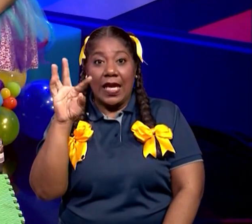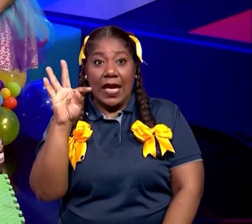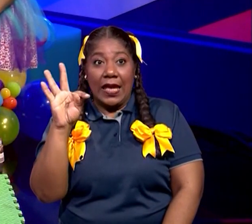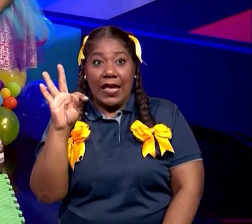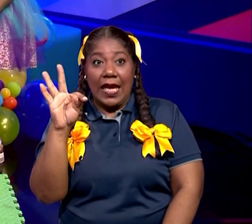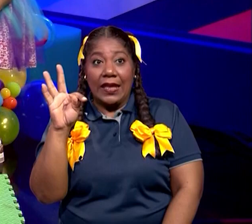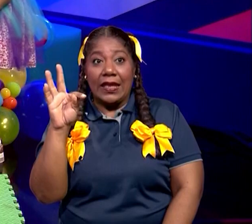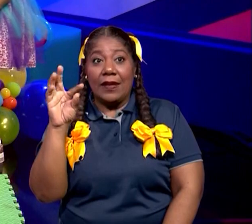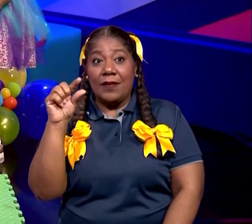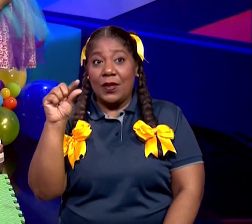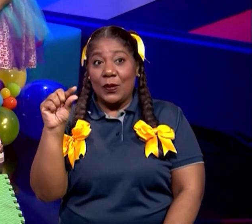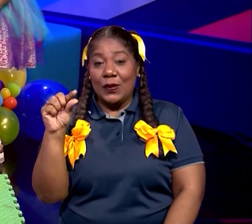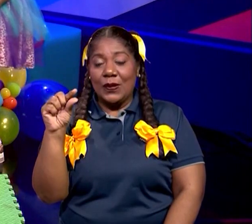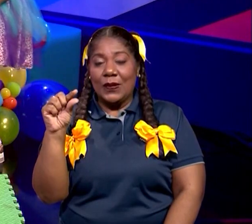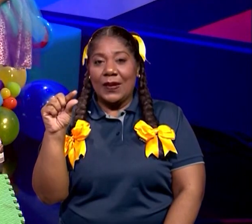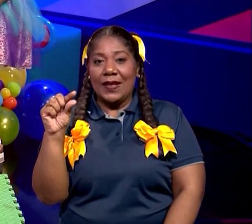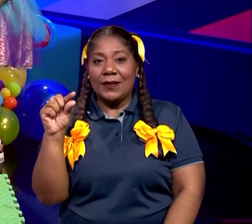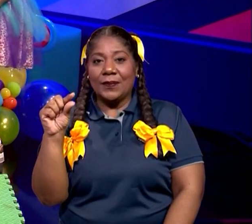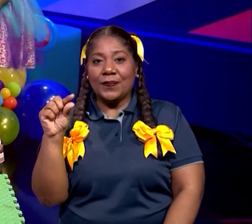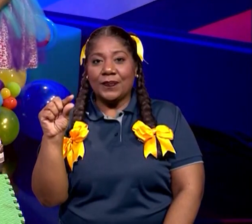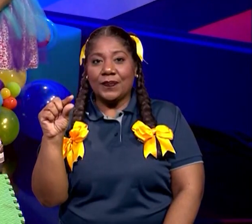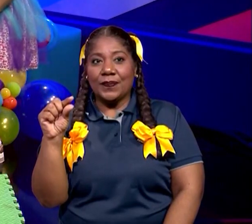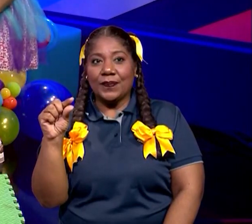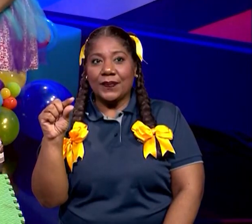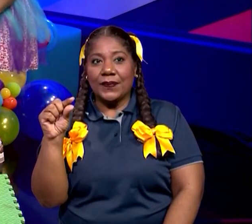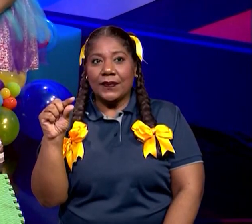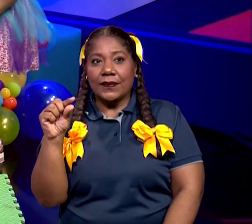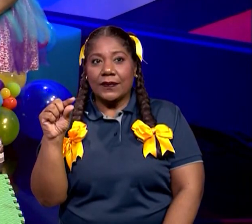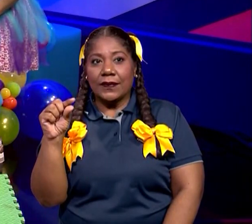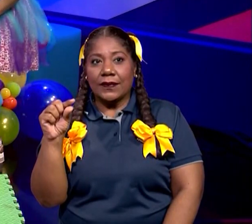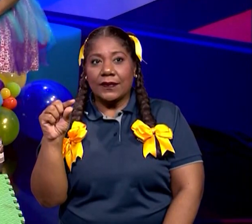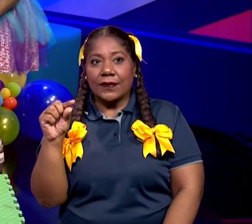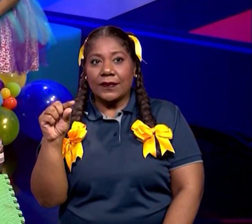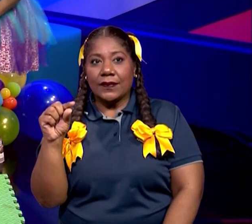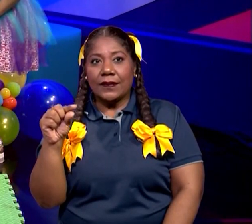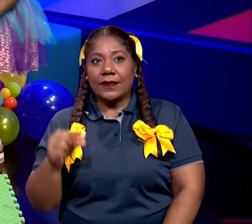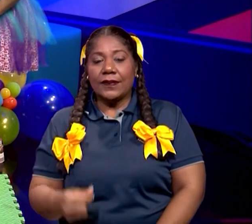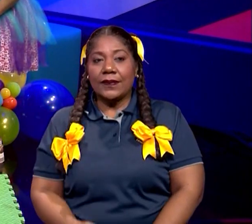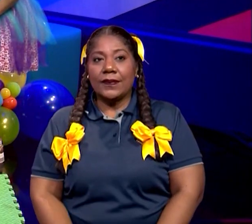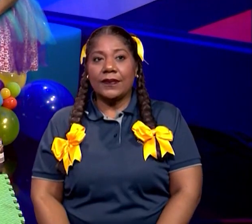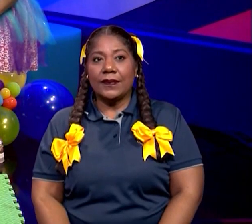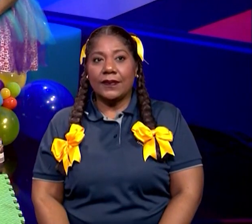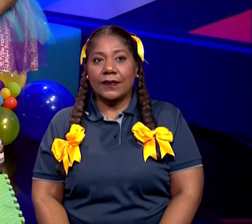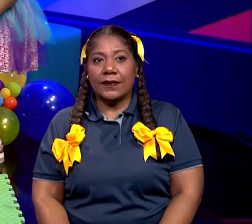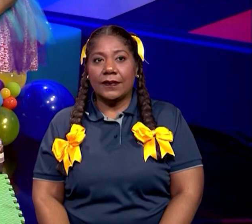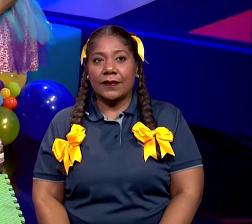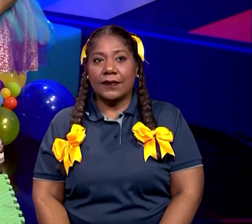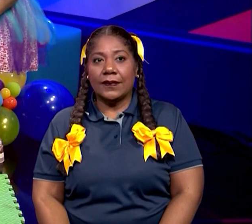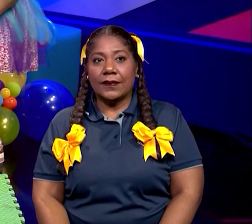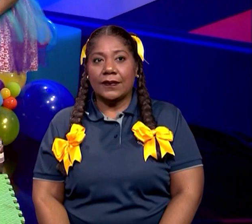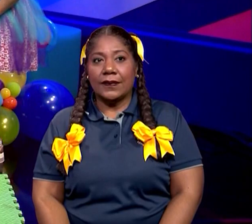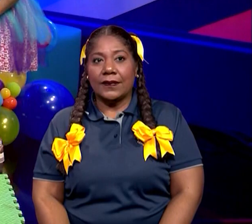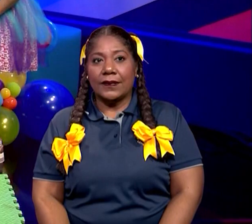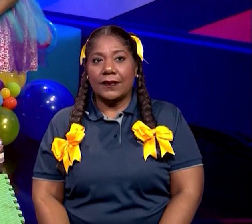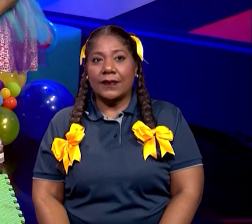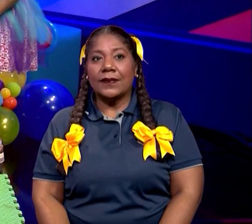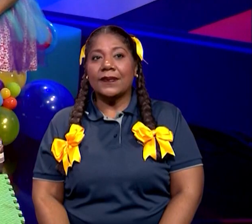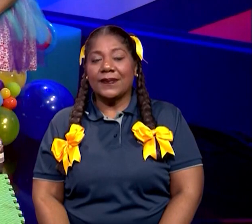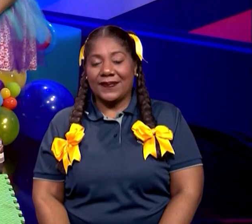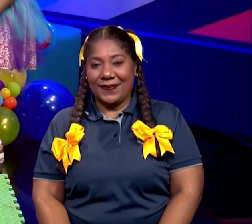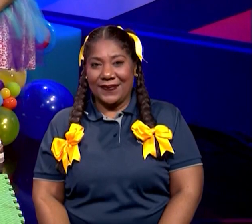minúscula. Pon el piecito ahí para Pon el piecito allí en la T minúscula. En la La T minúscula.